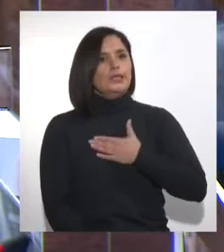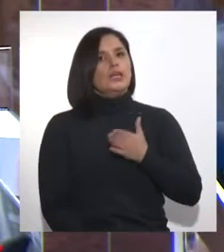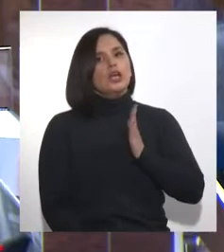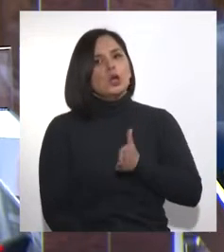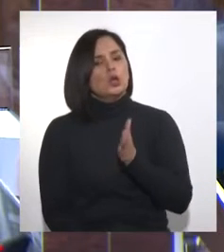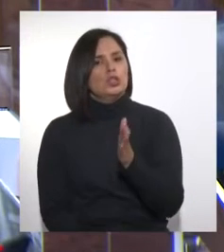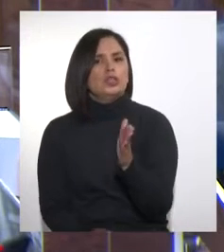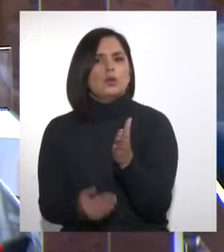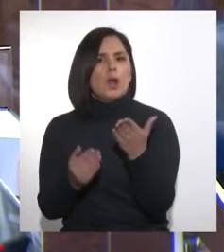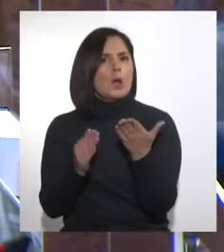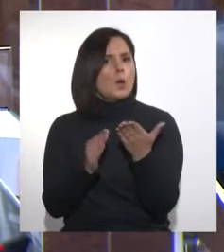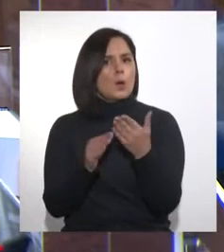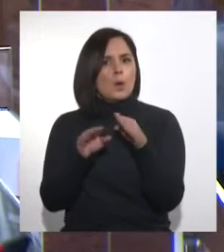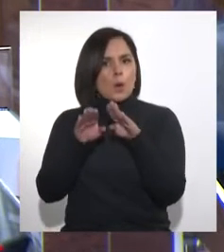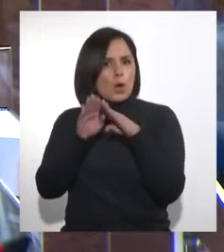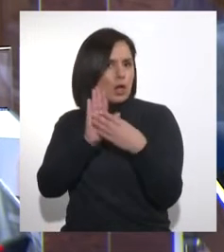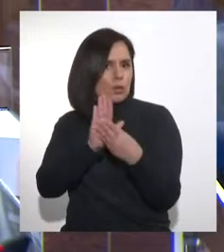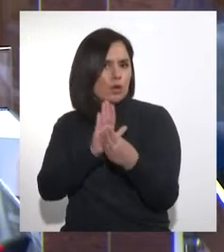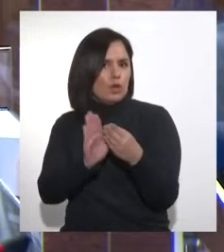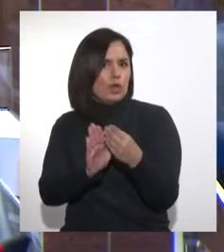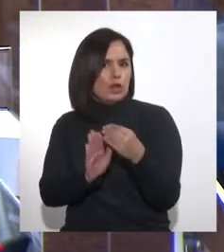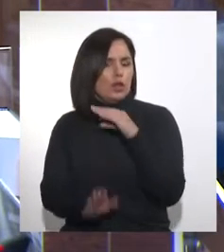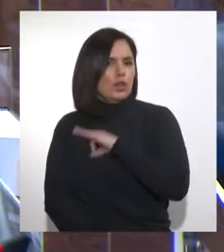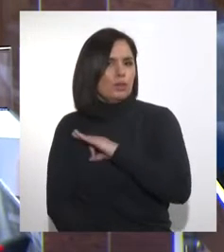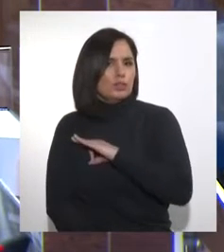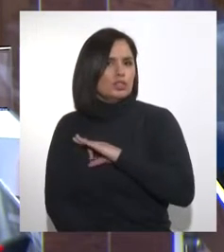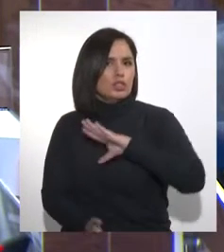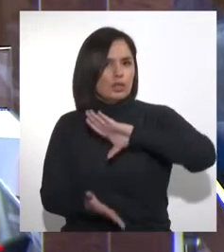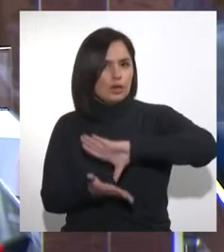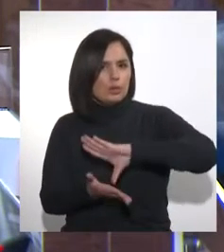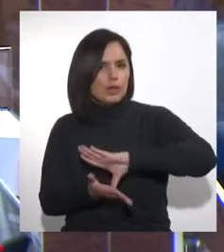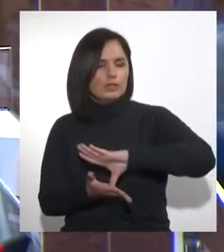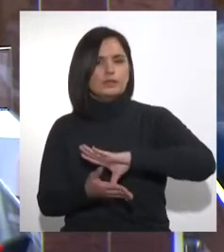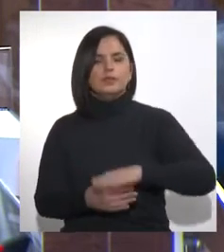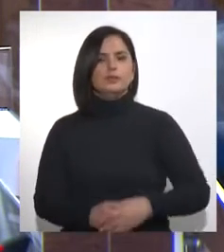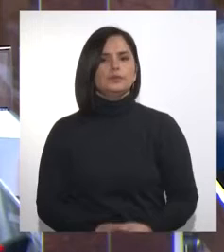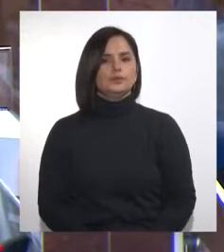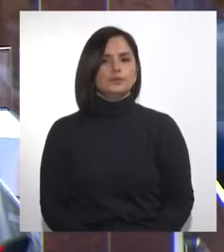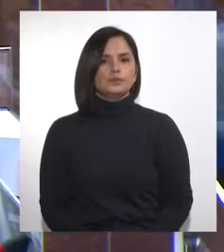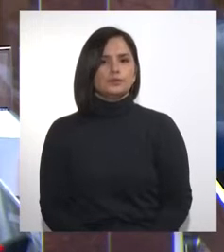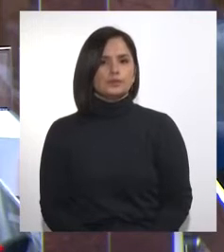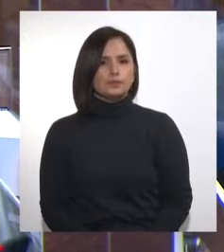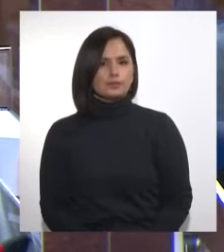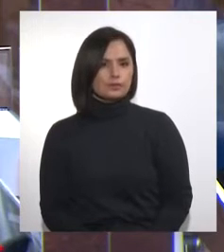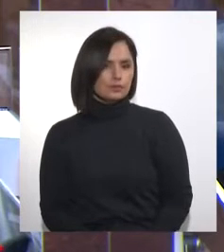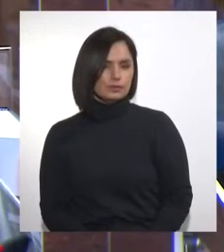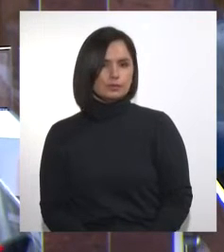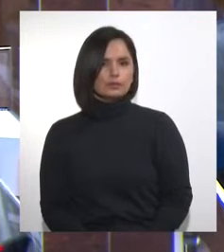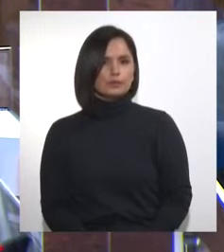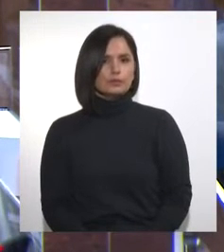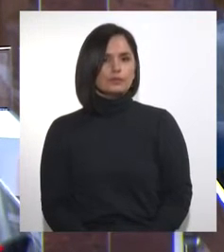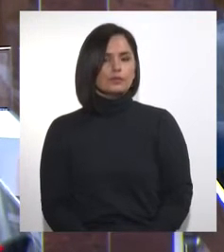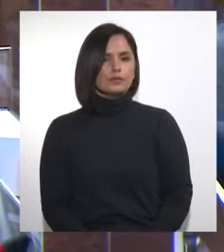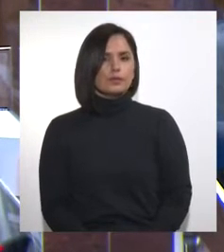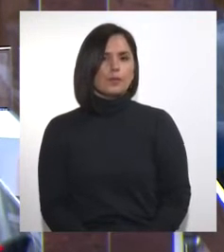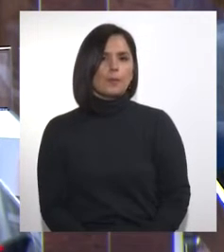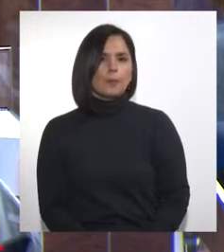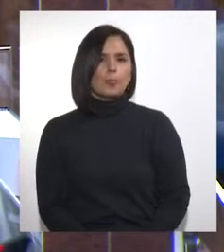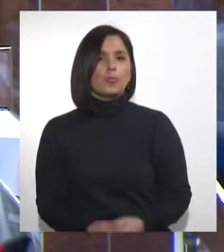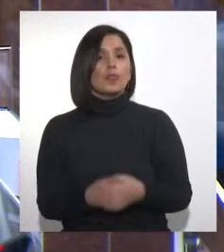pensión en nuestro país, como queda plasmado en el proyecto de reforma que sacó adelante en la Cámara de Diputados a principios de este año,